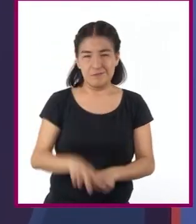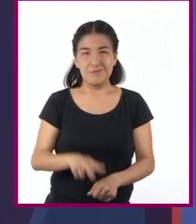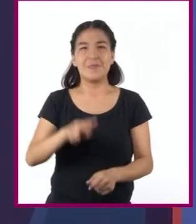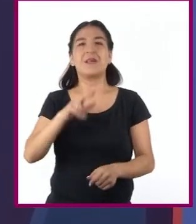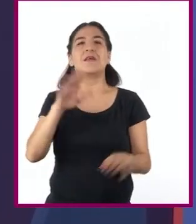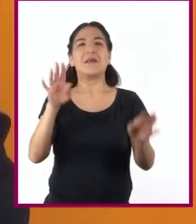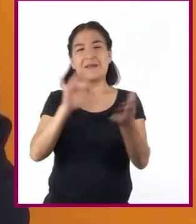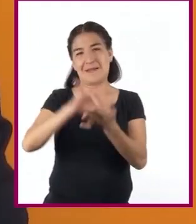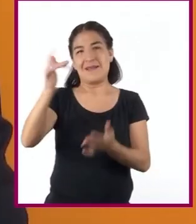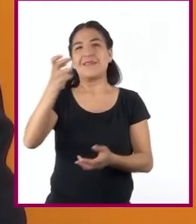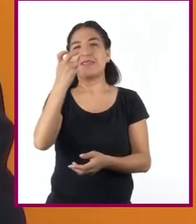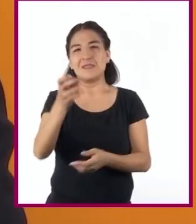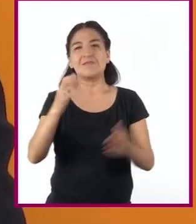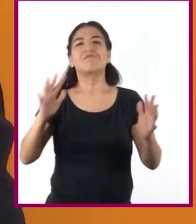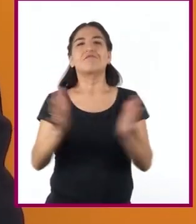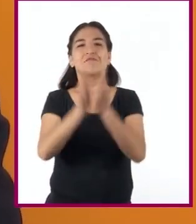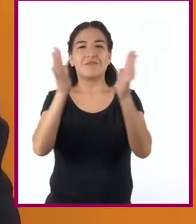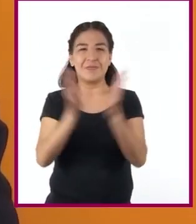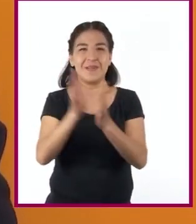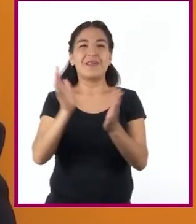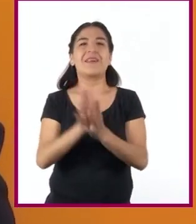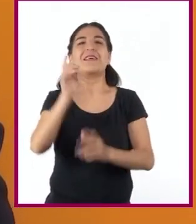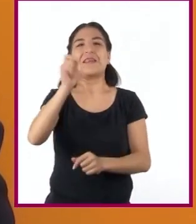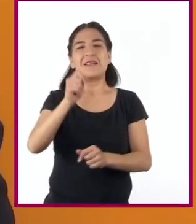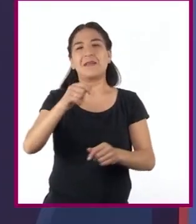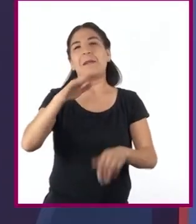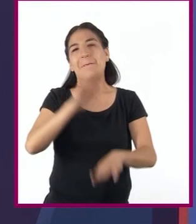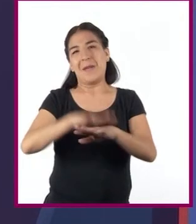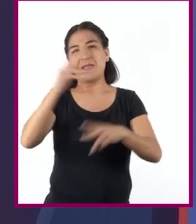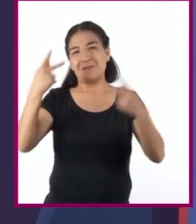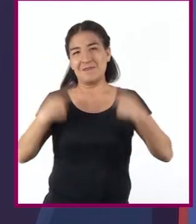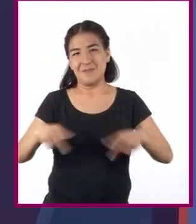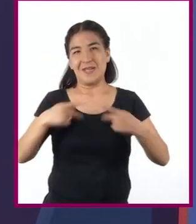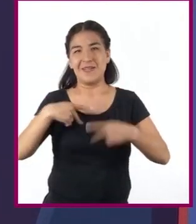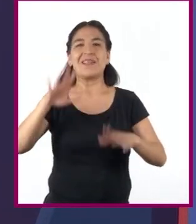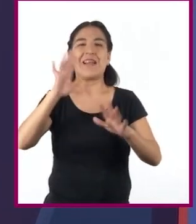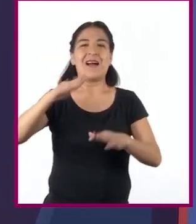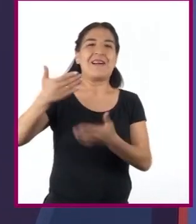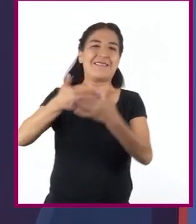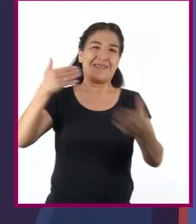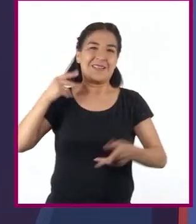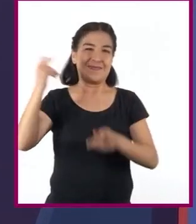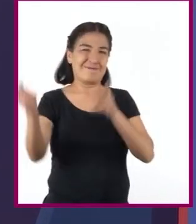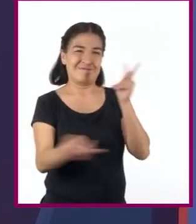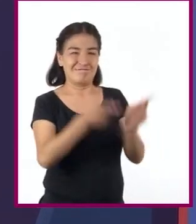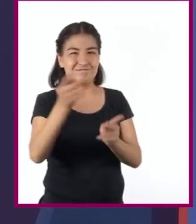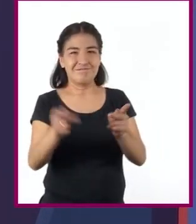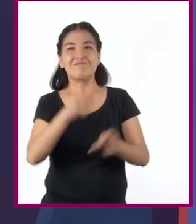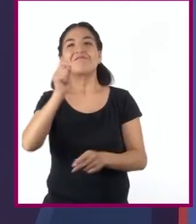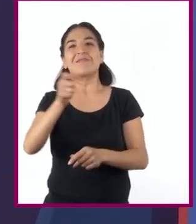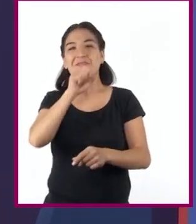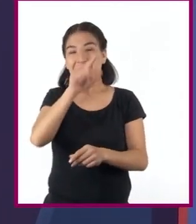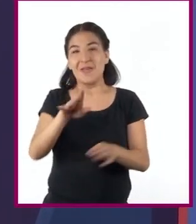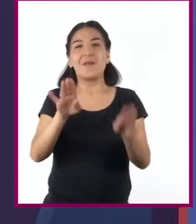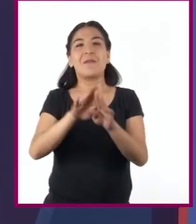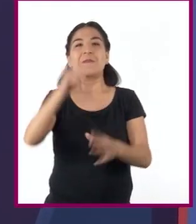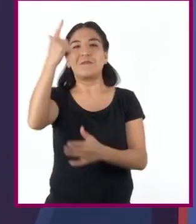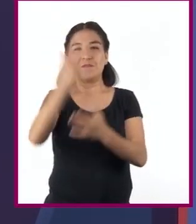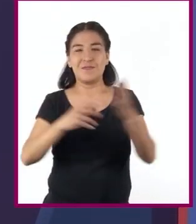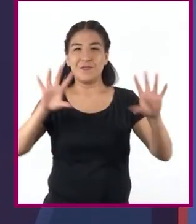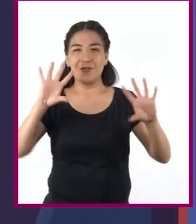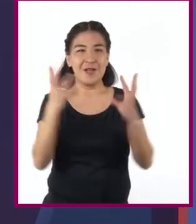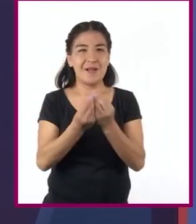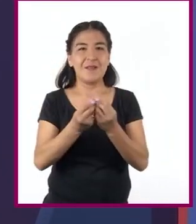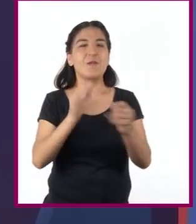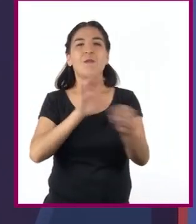gracias a la participación de múltiples personas encuestadas y esa gran cantidad de datos se